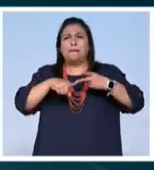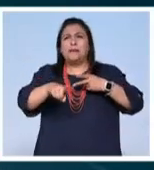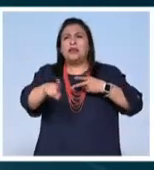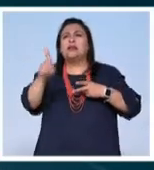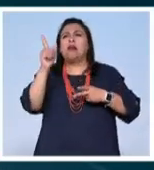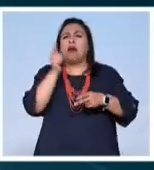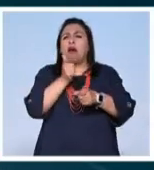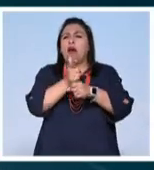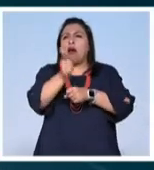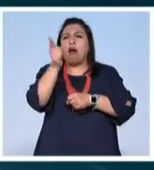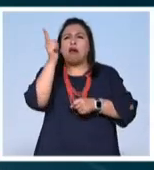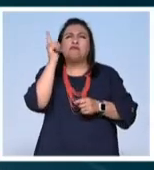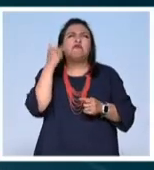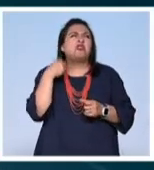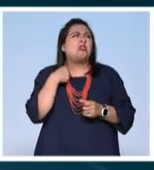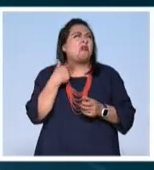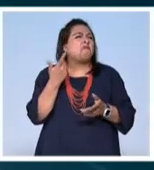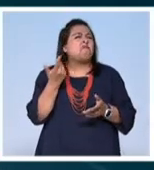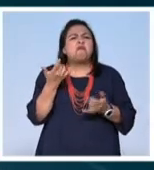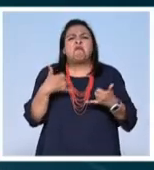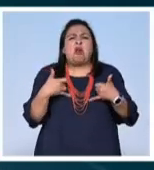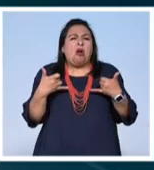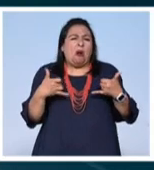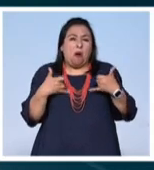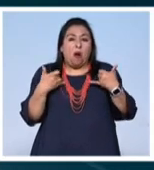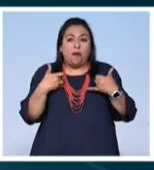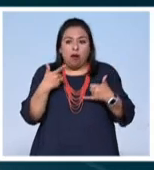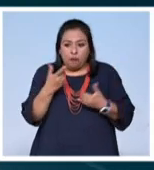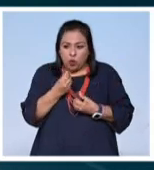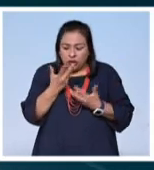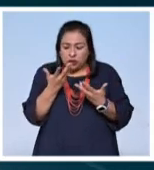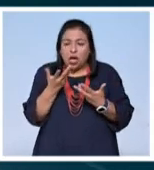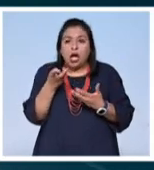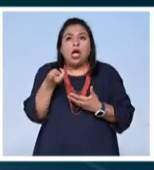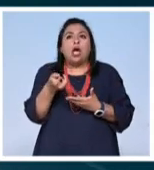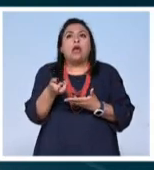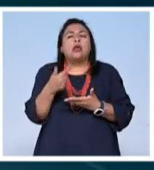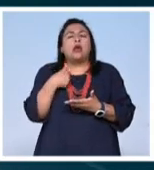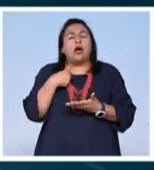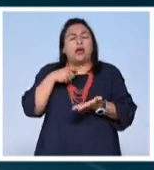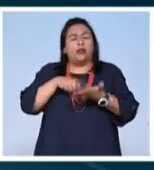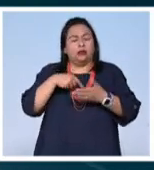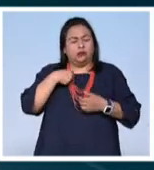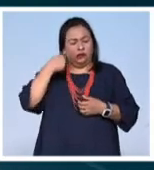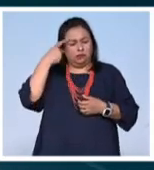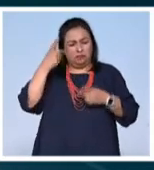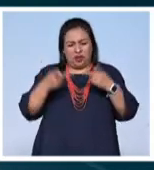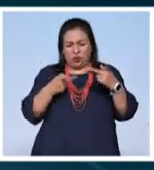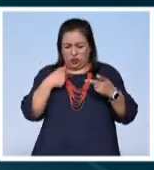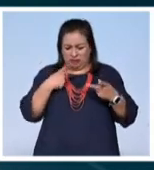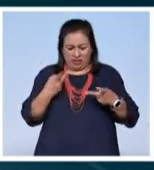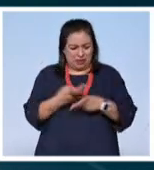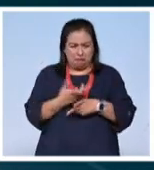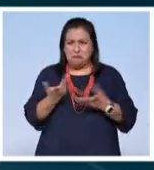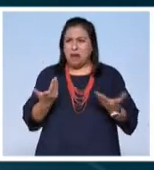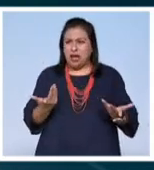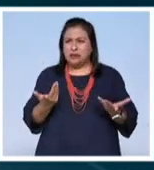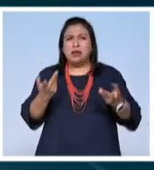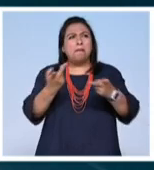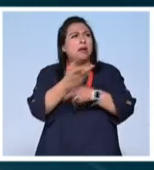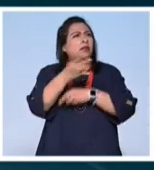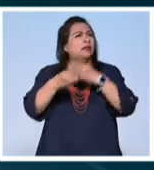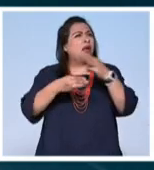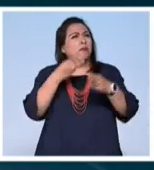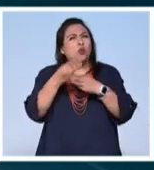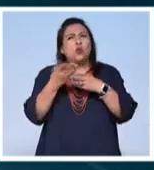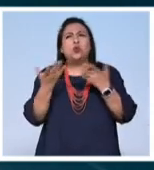que la descubrí siendo apenas un muchacho y es en la poesía donde yo me pregunto qué me está pasando qué le pasa al